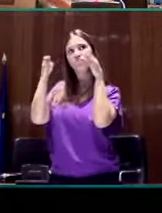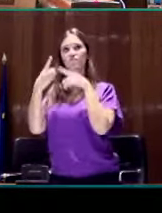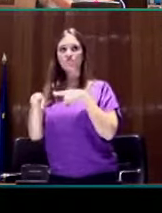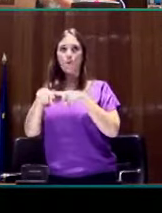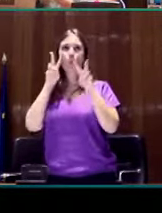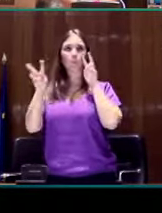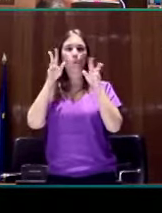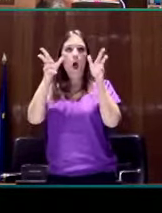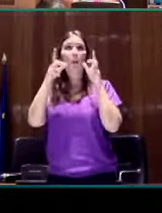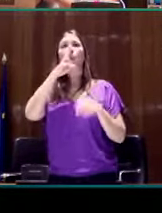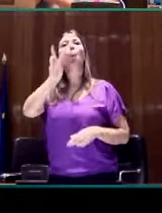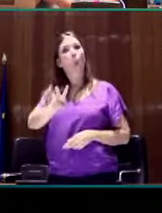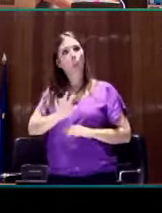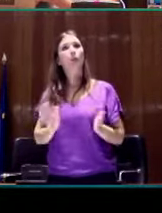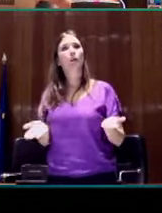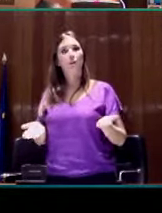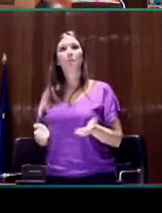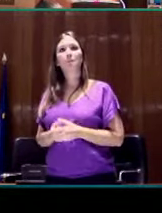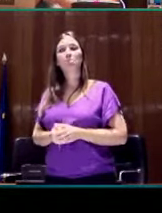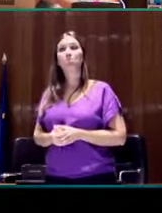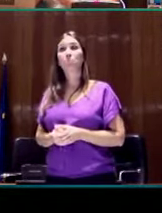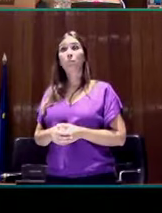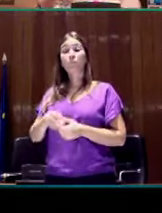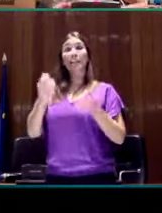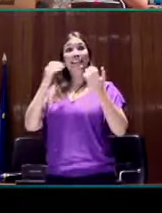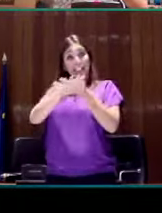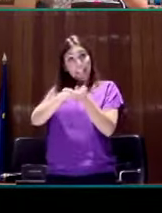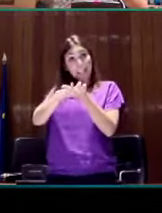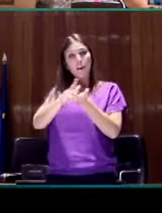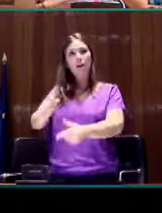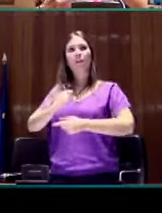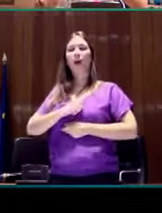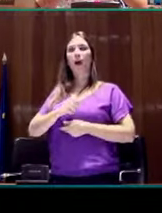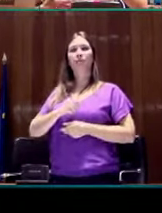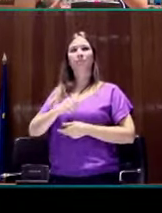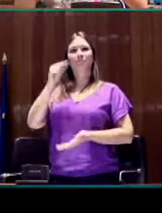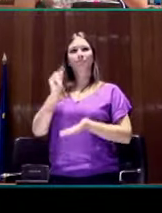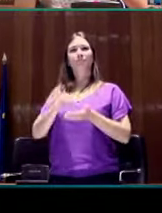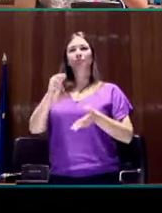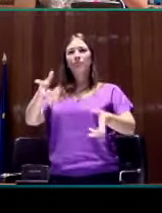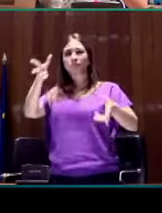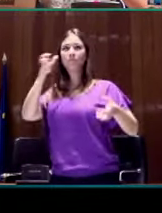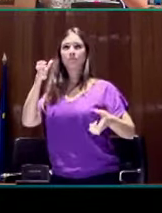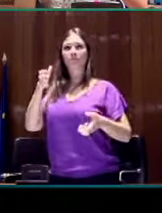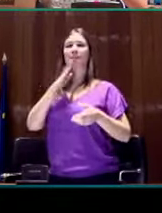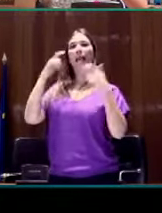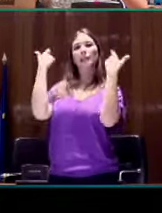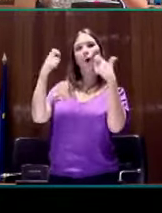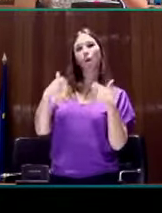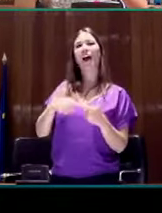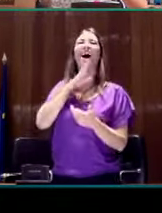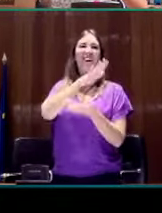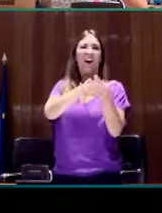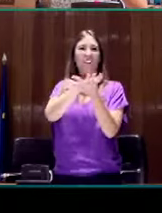percepción visual. Por lo tanto, su utilización no solo permite detectar y categorizar como se ha hablado y se viene